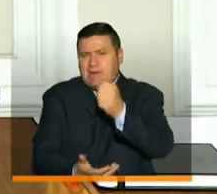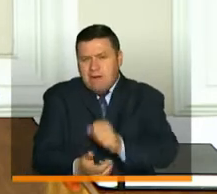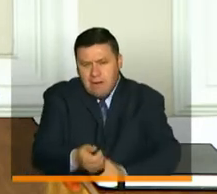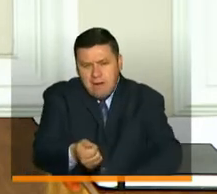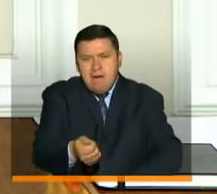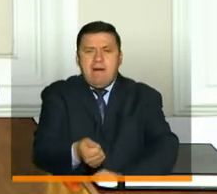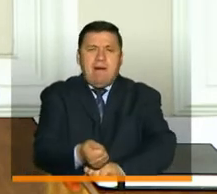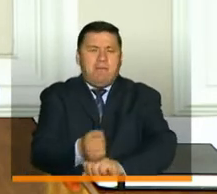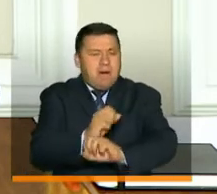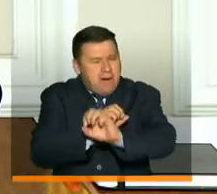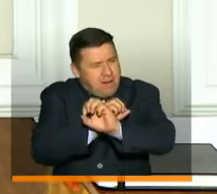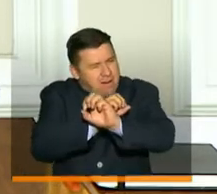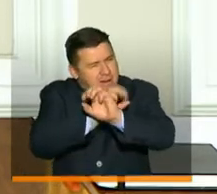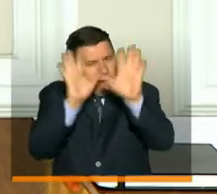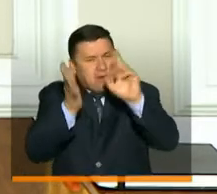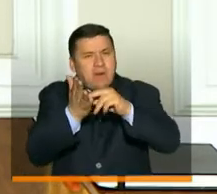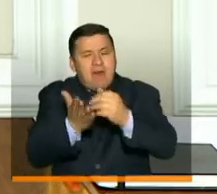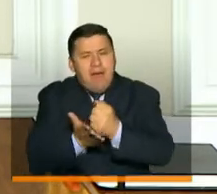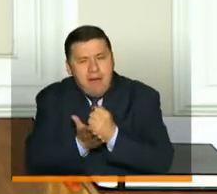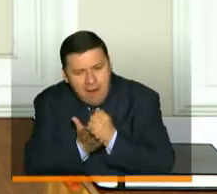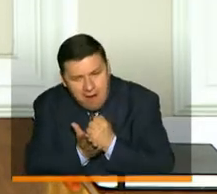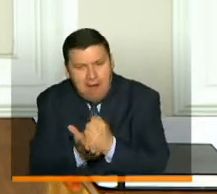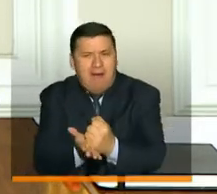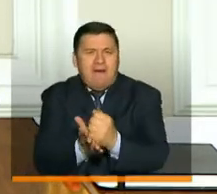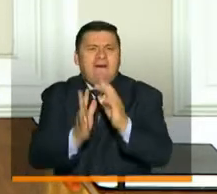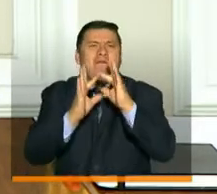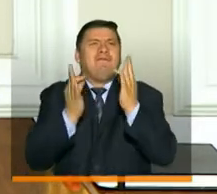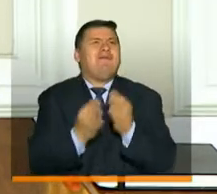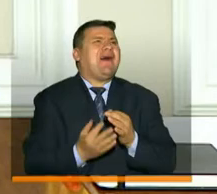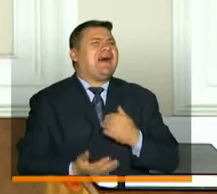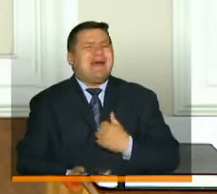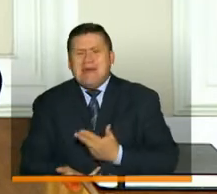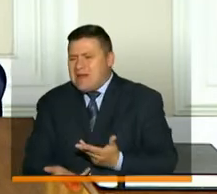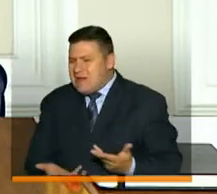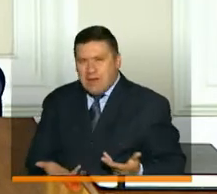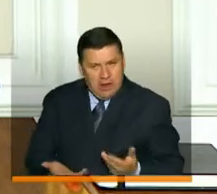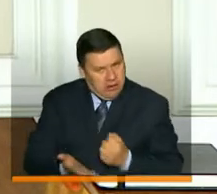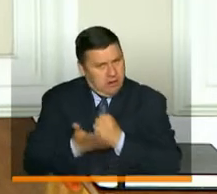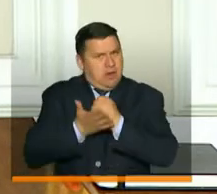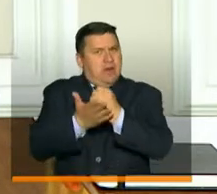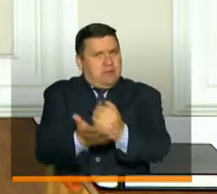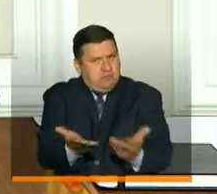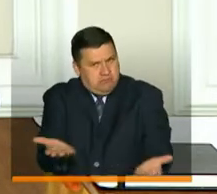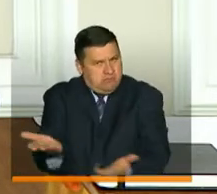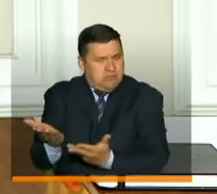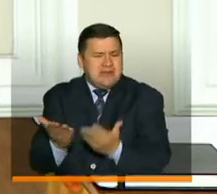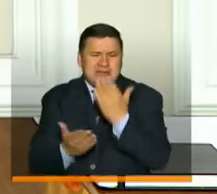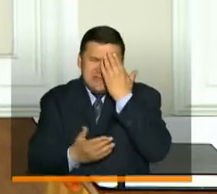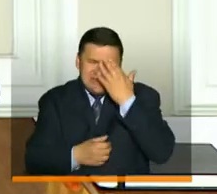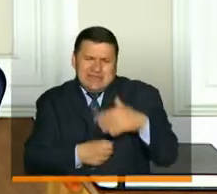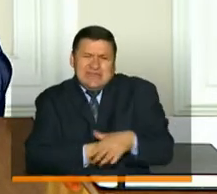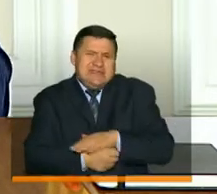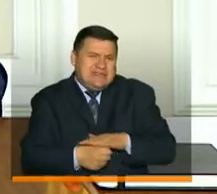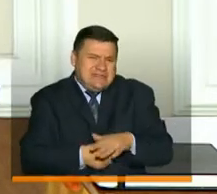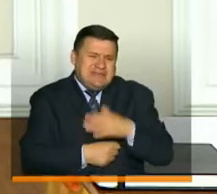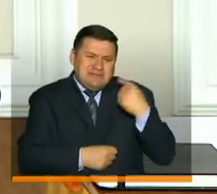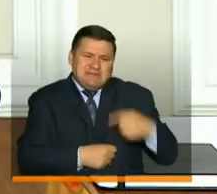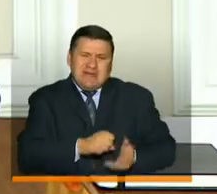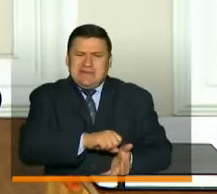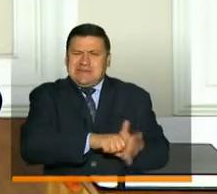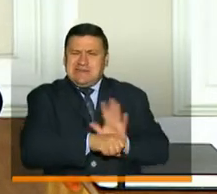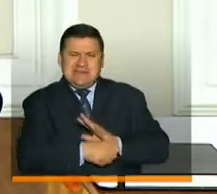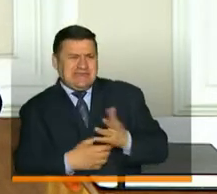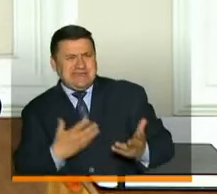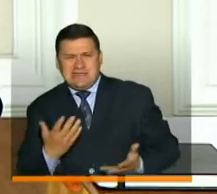aporte claro y ayudarle a las familias colombianas para poder sortear el embate también de esta pandemia sin que